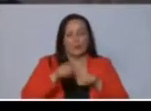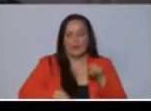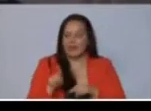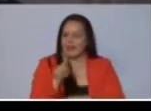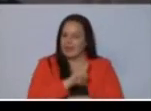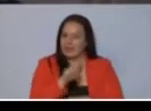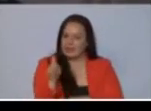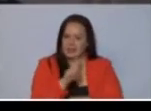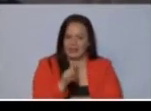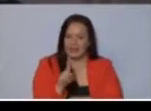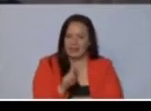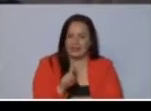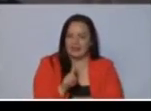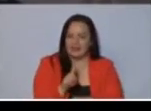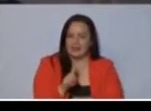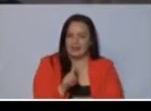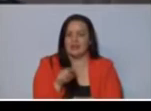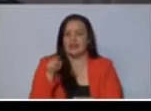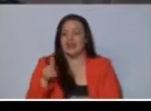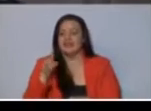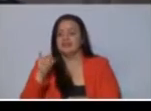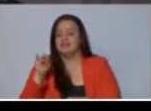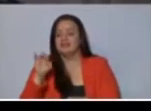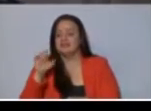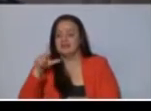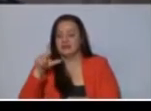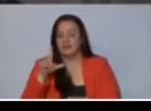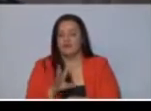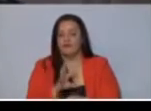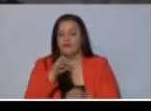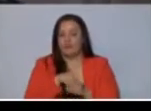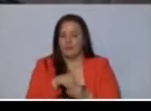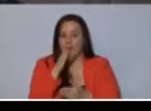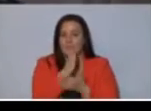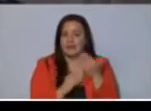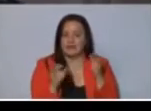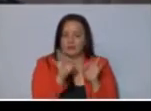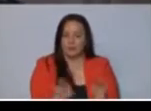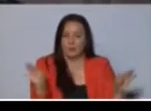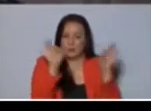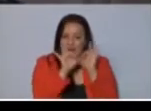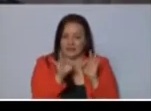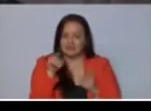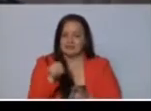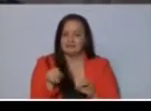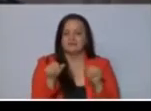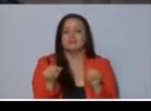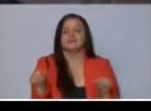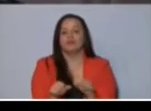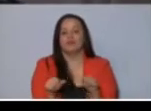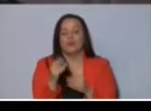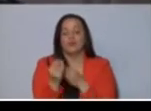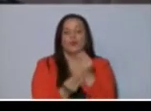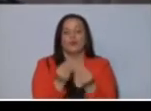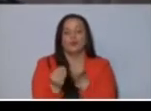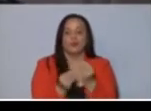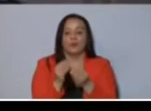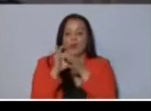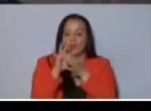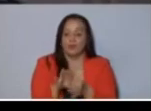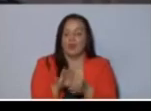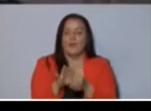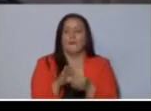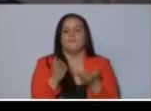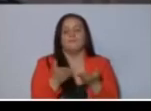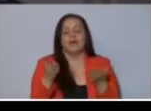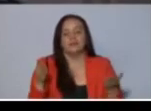importante de ese sector productivo en materia agropecuaria, en el transporte público,